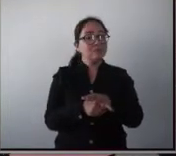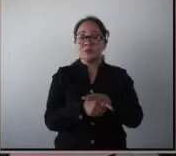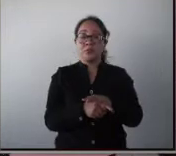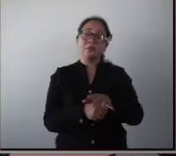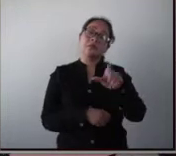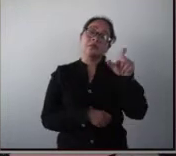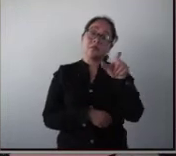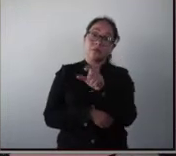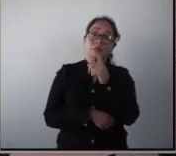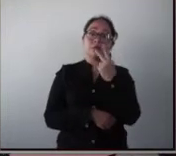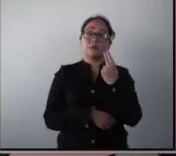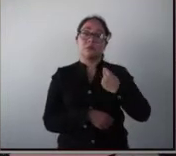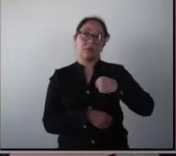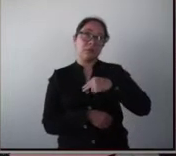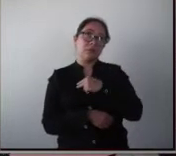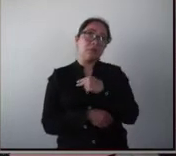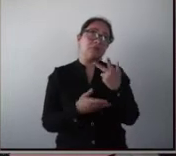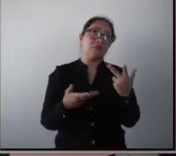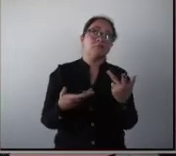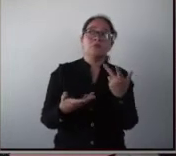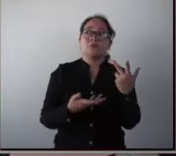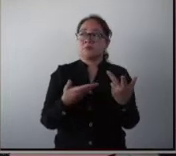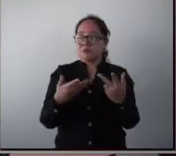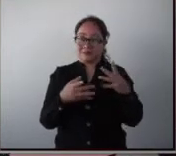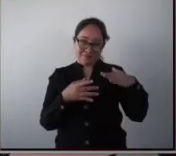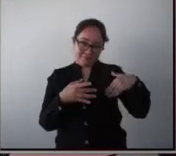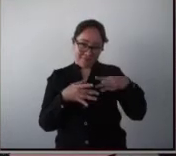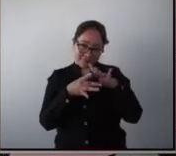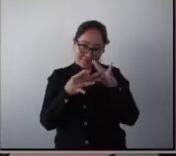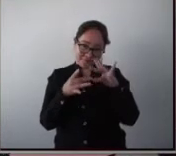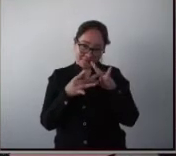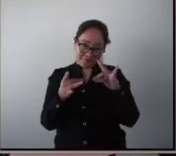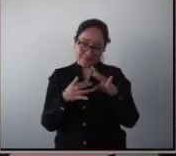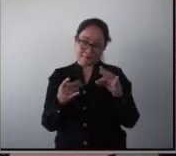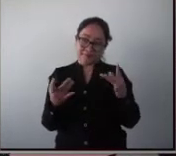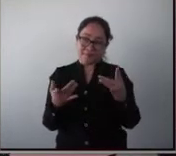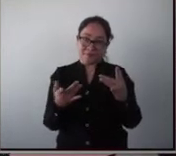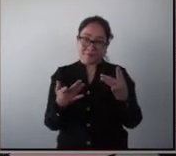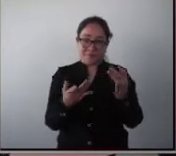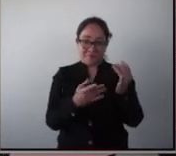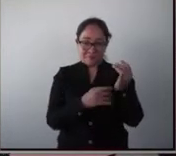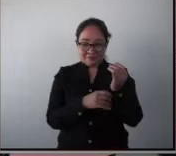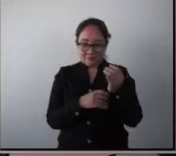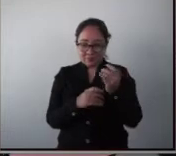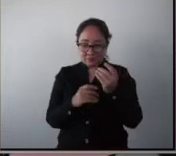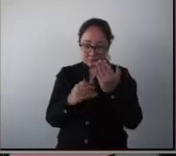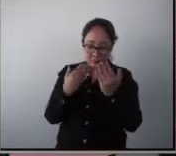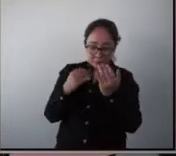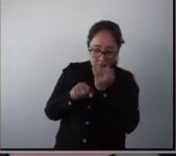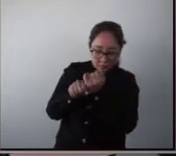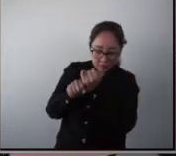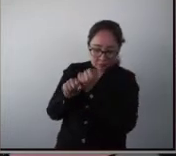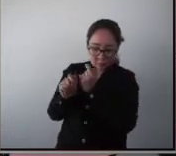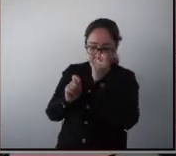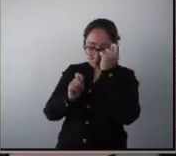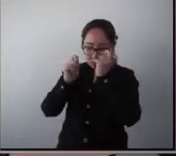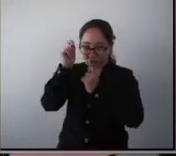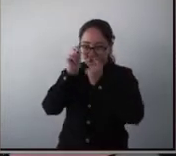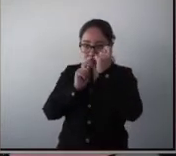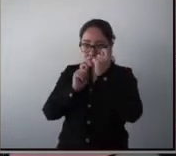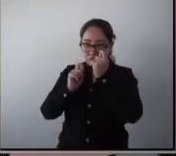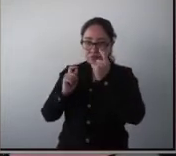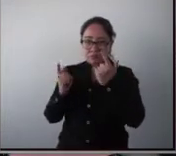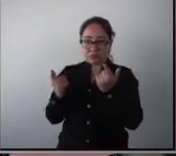nosotros hablamos ahorita de estudiar las expresiones faciales estamos